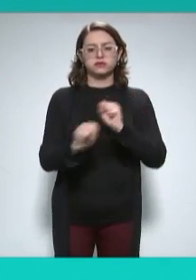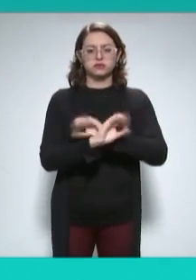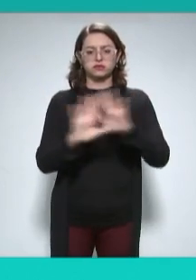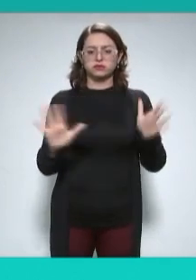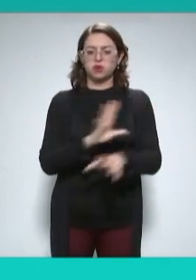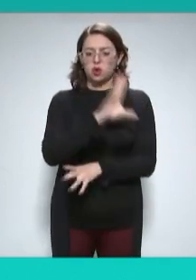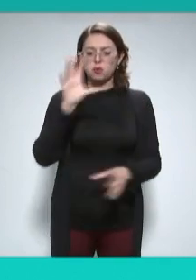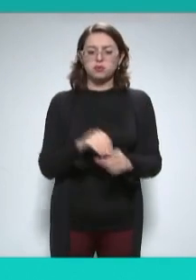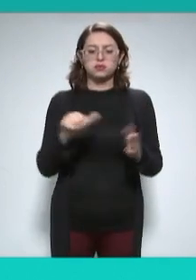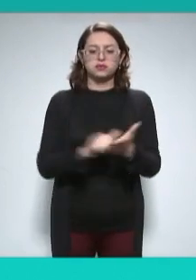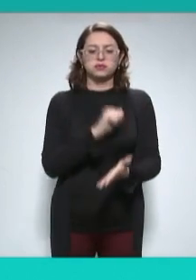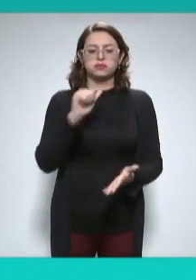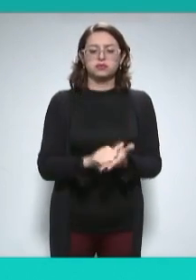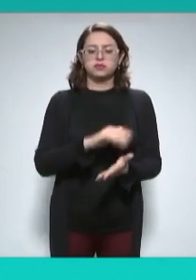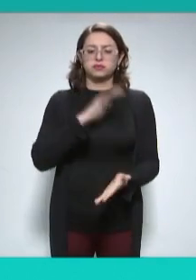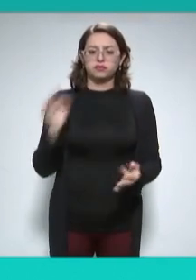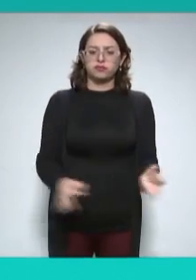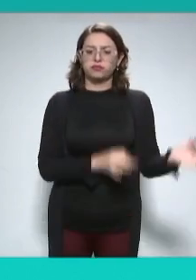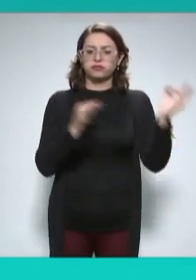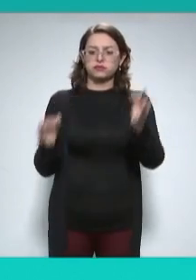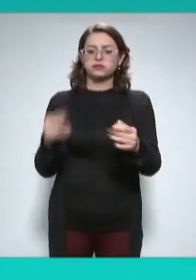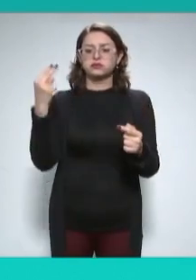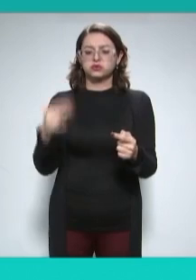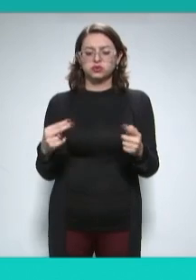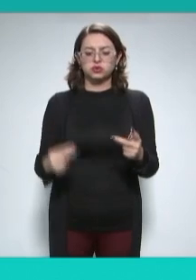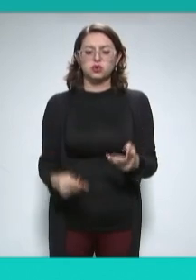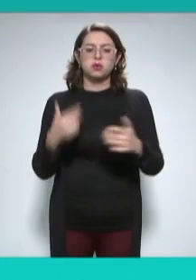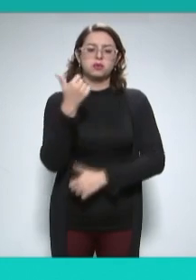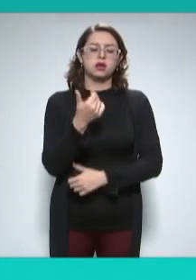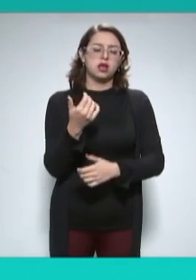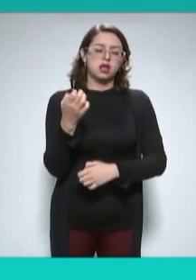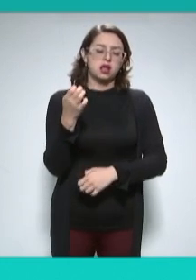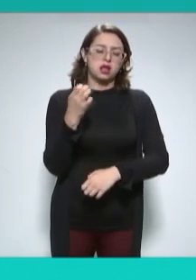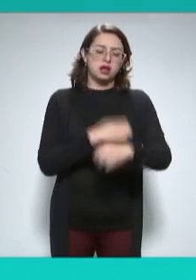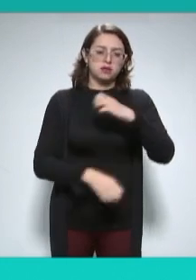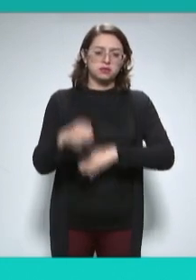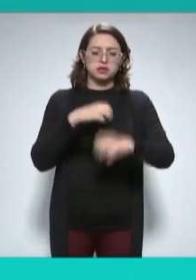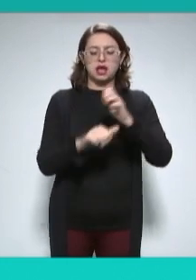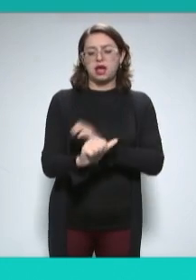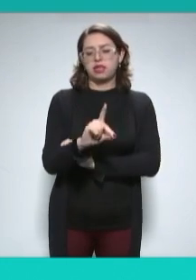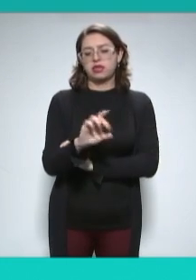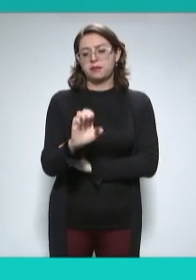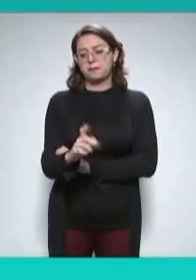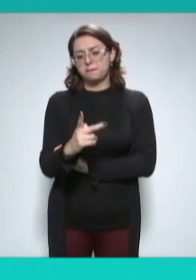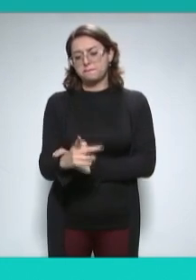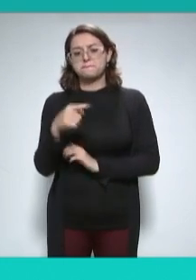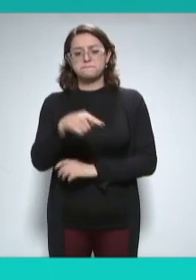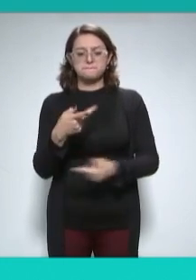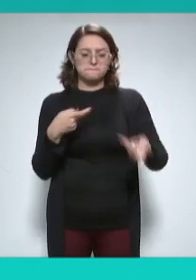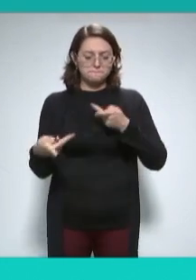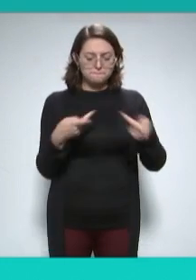el acta confirmando la clasificación de los nombres del personal de la empresa ADP Ingenierie que participaron en la